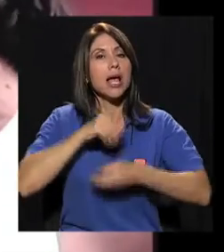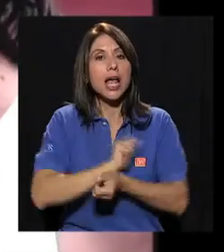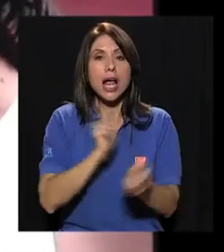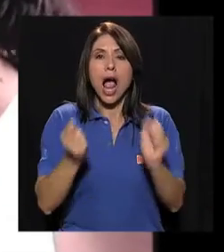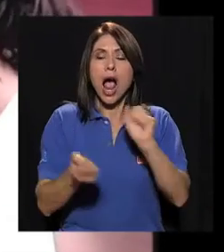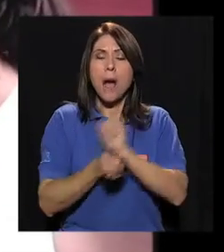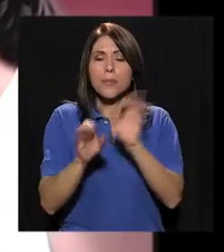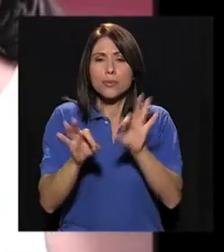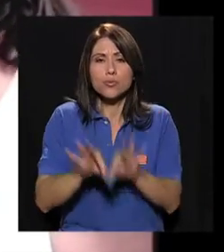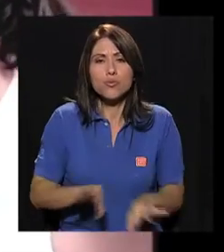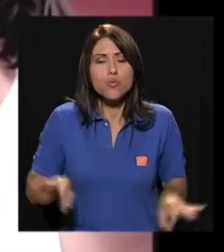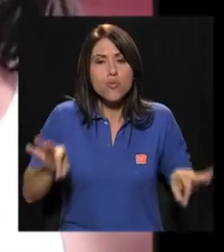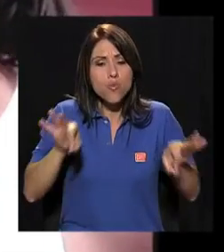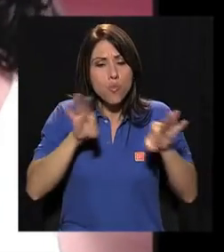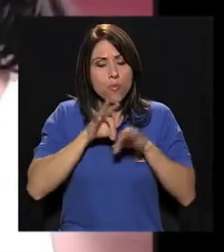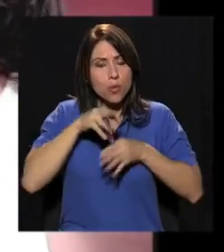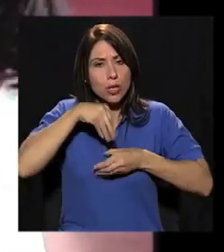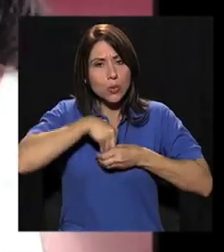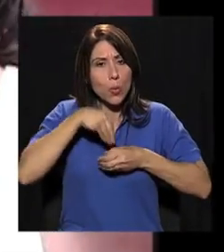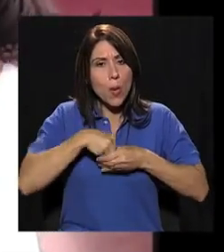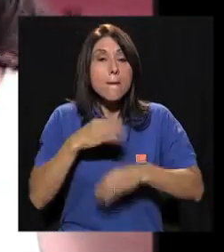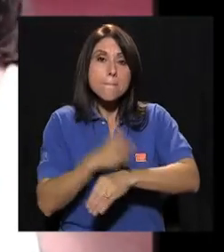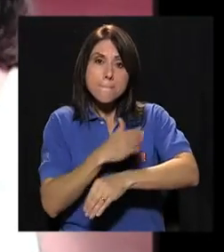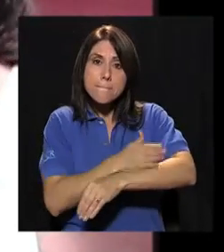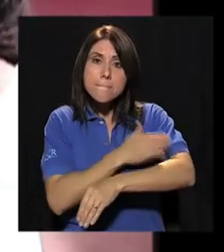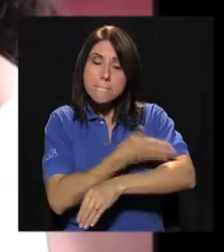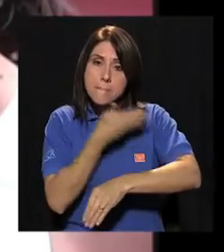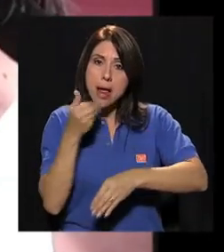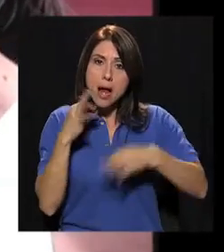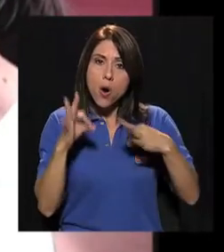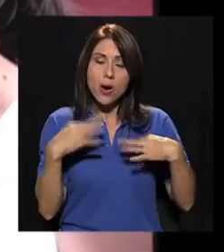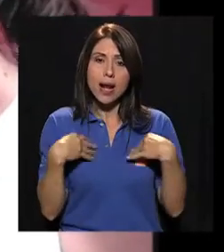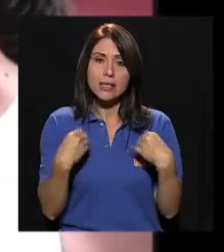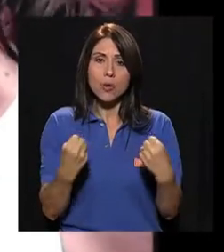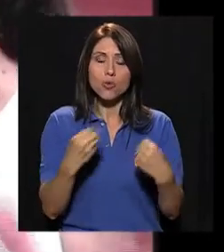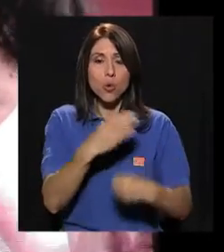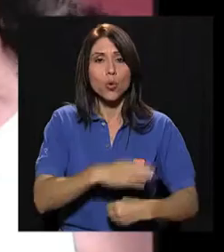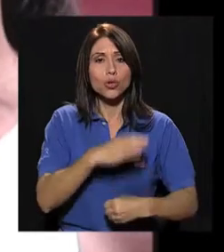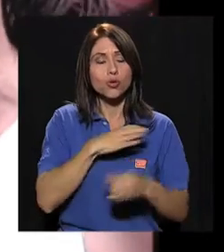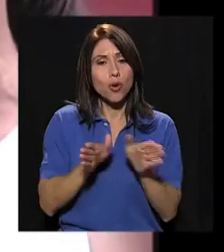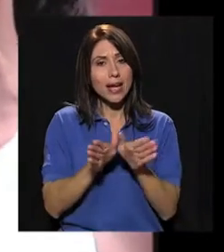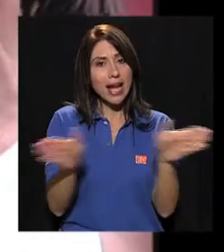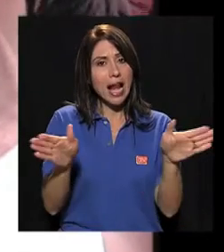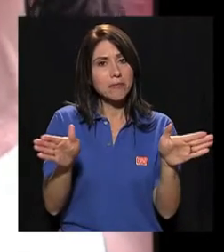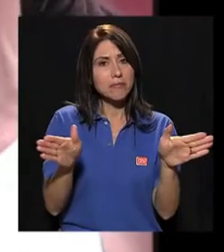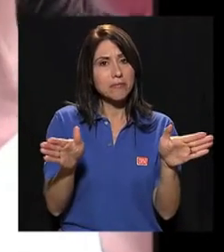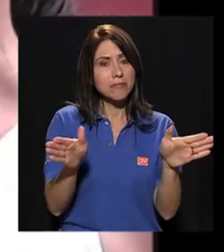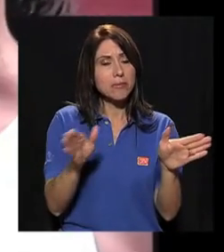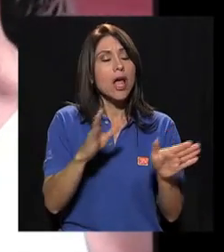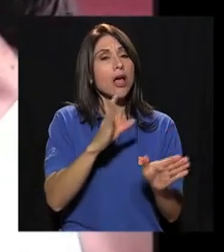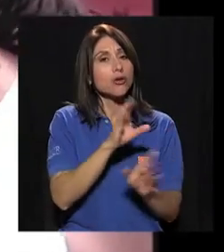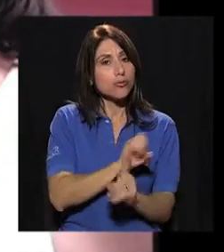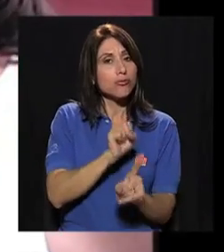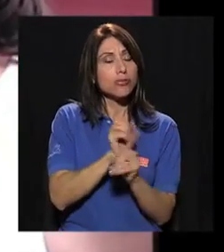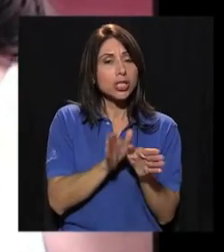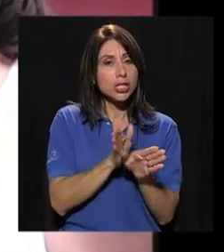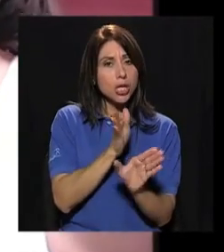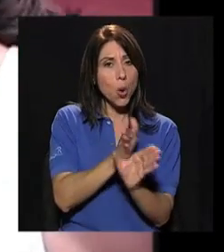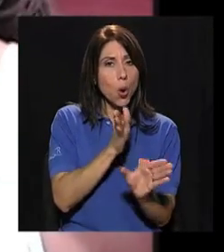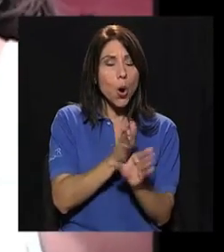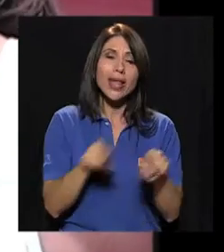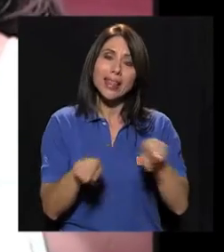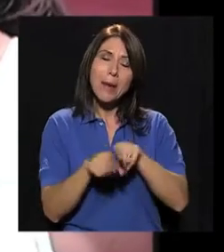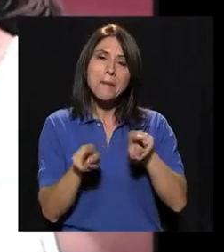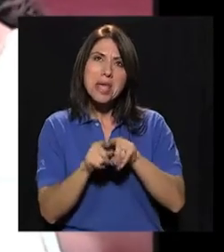internamente. Cambios fisiológicos importantísimos que mejoran la salud, mejoran la condición general desde psicológica